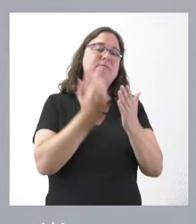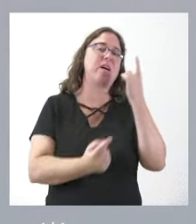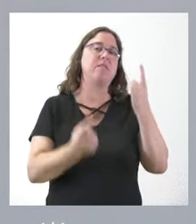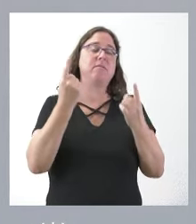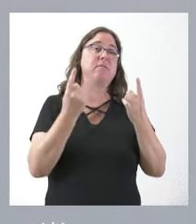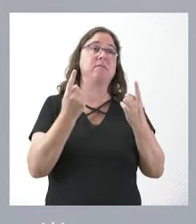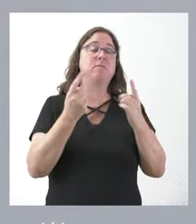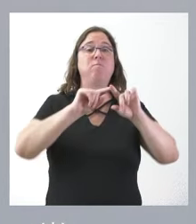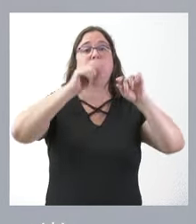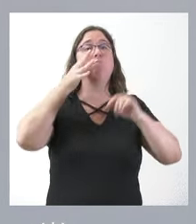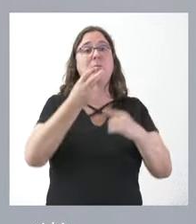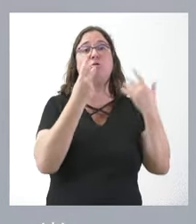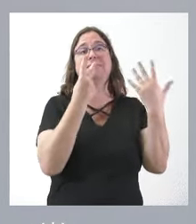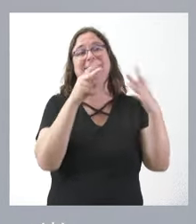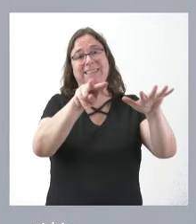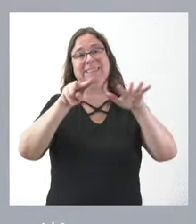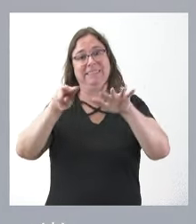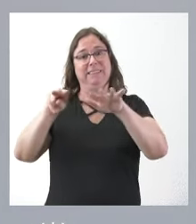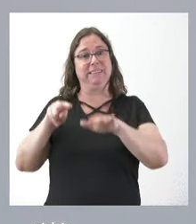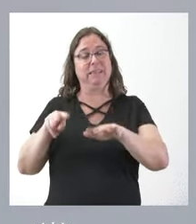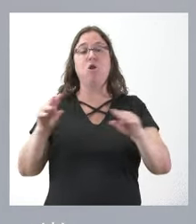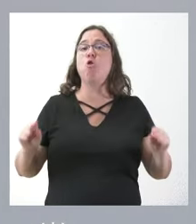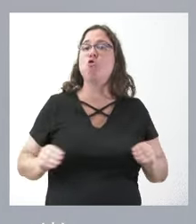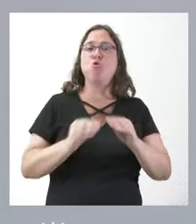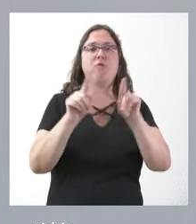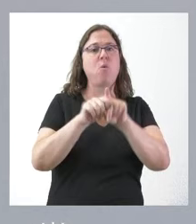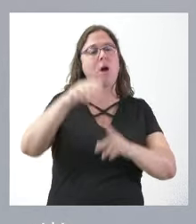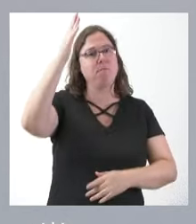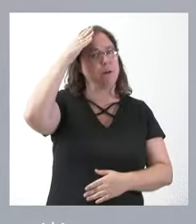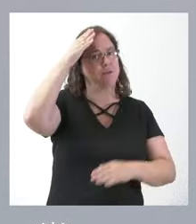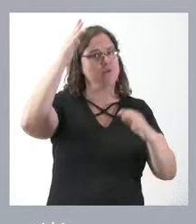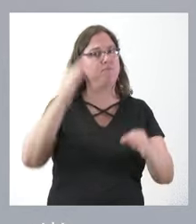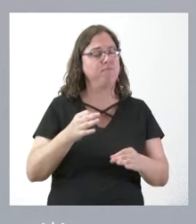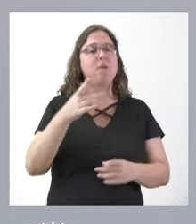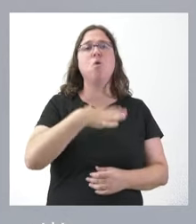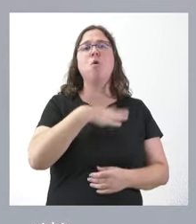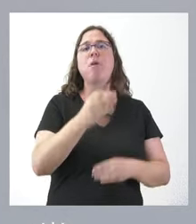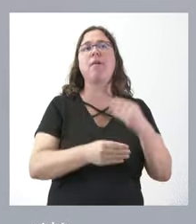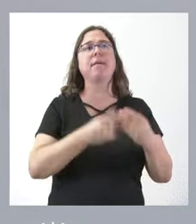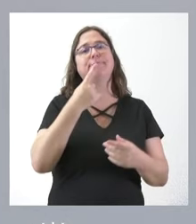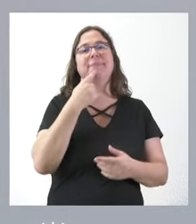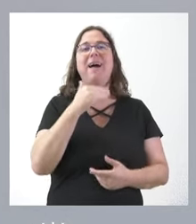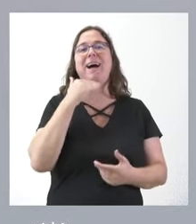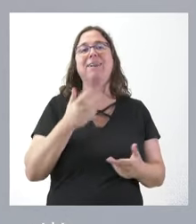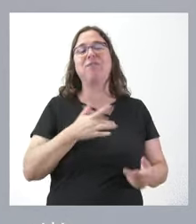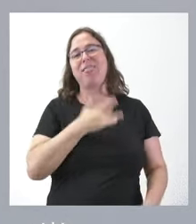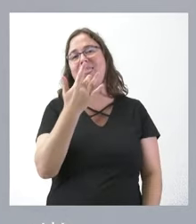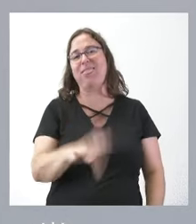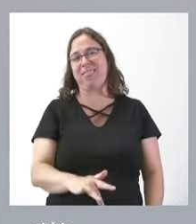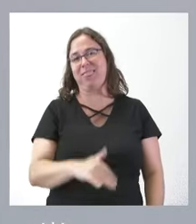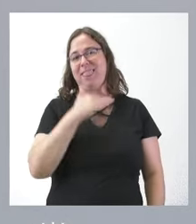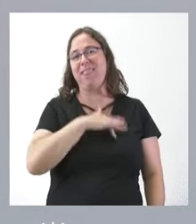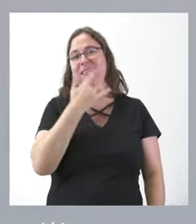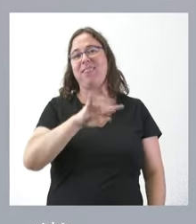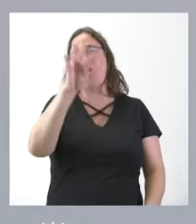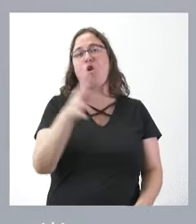siete por municipio, coincidiendo también con las fiestas patronales en su mayoría–, donde podamos establecer algún relajo en el horario de